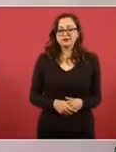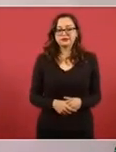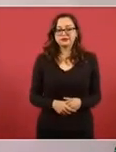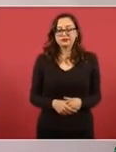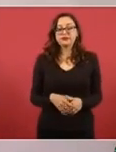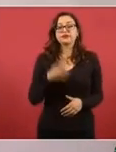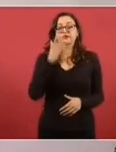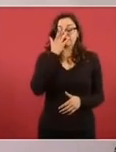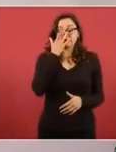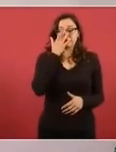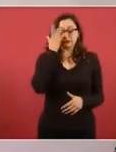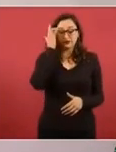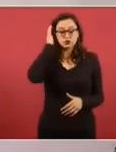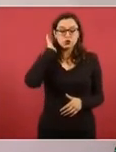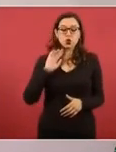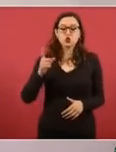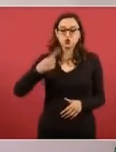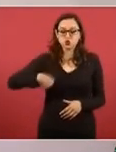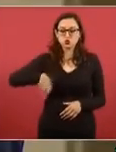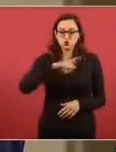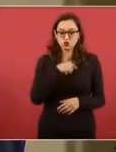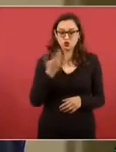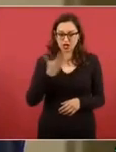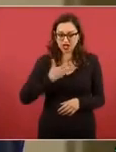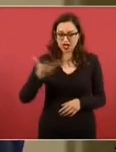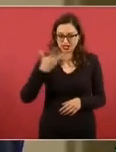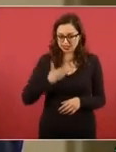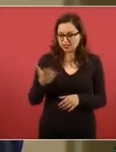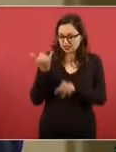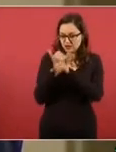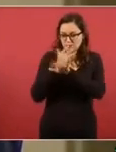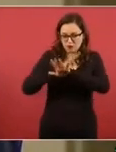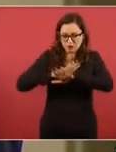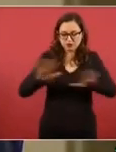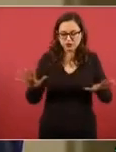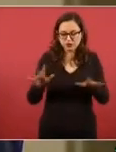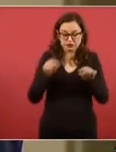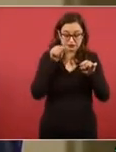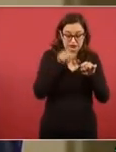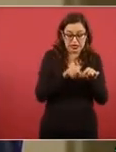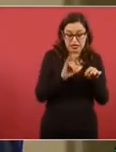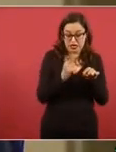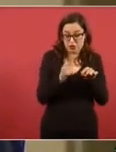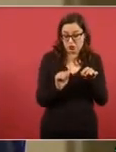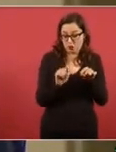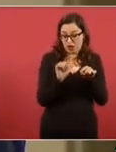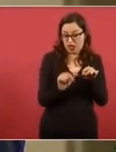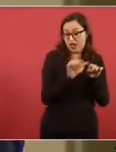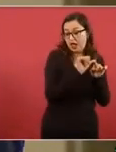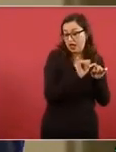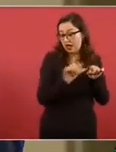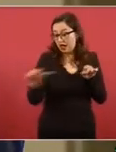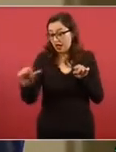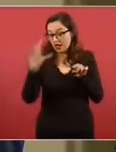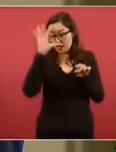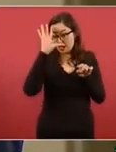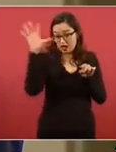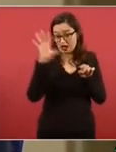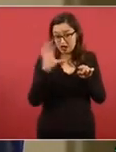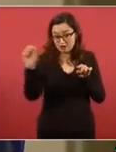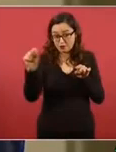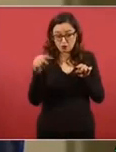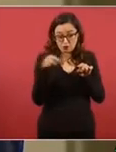todas sus salidas, a Cocula, a Chilpancingo, a Cuernavaca, a Tepecuaculco,